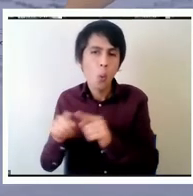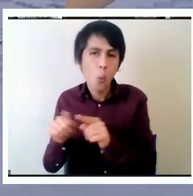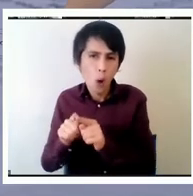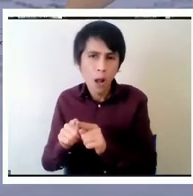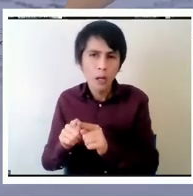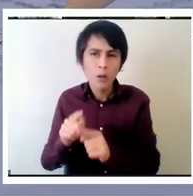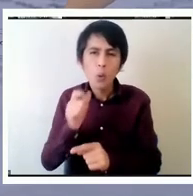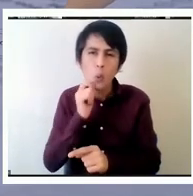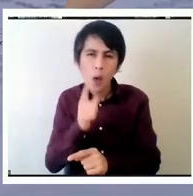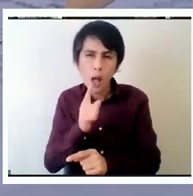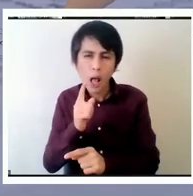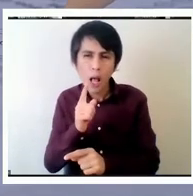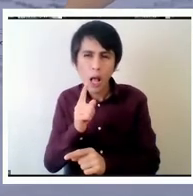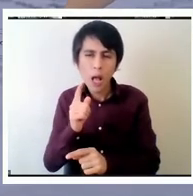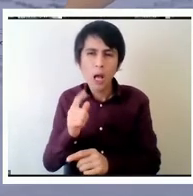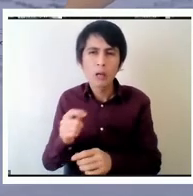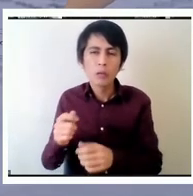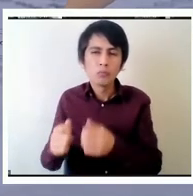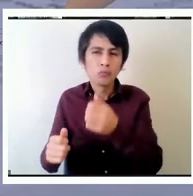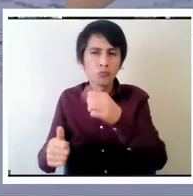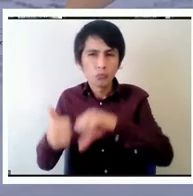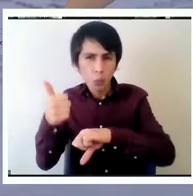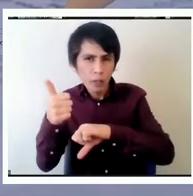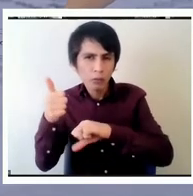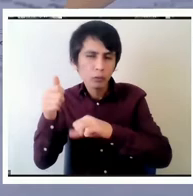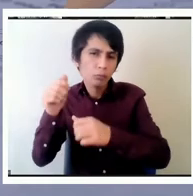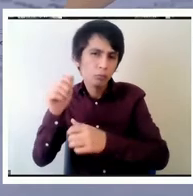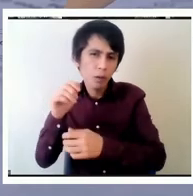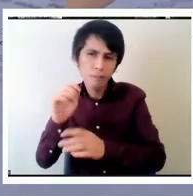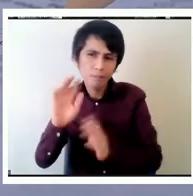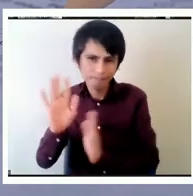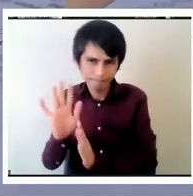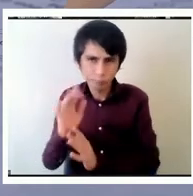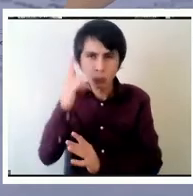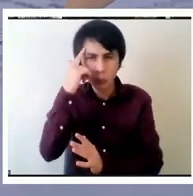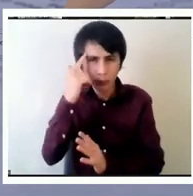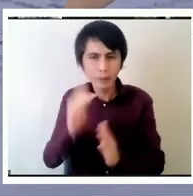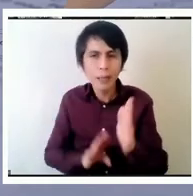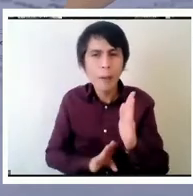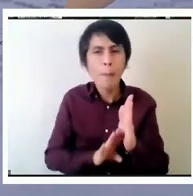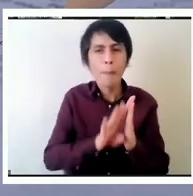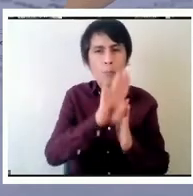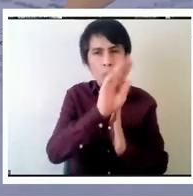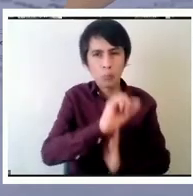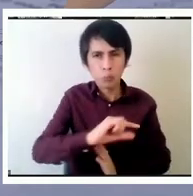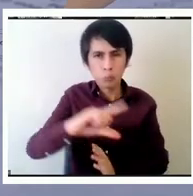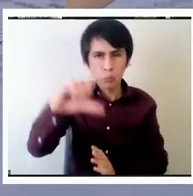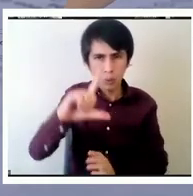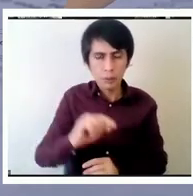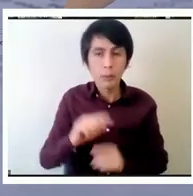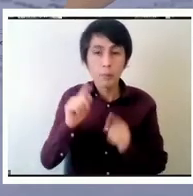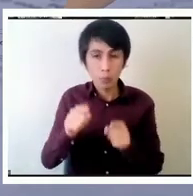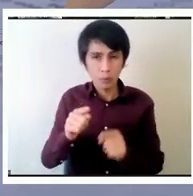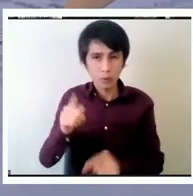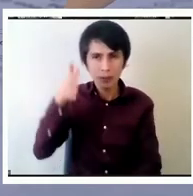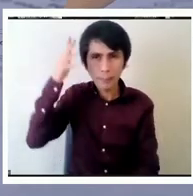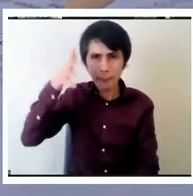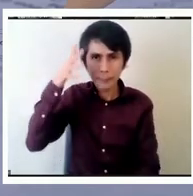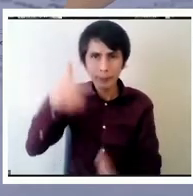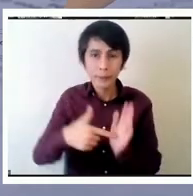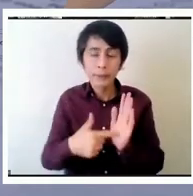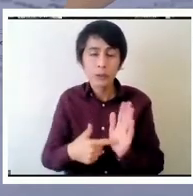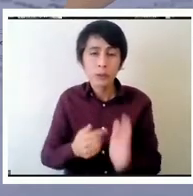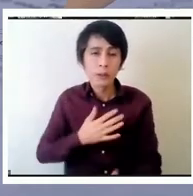a progresión entonces en esta presentación quiero tomar este enfoque de